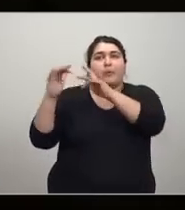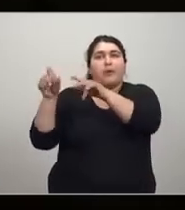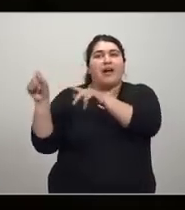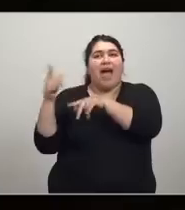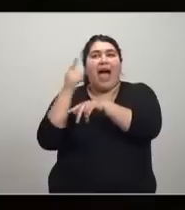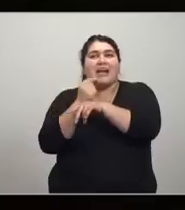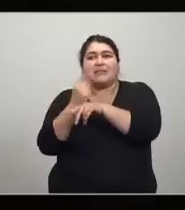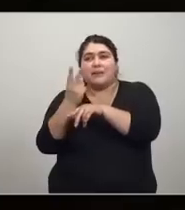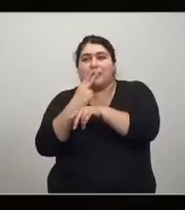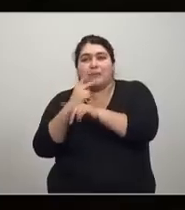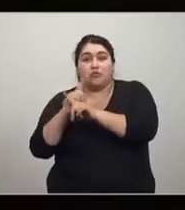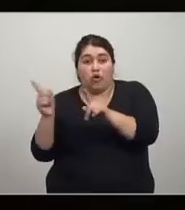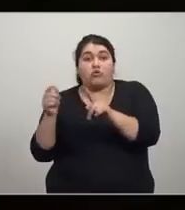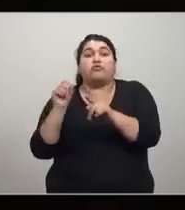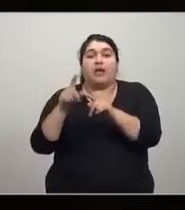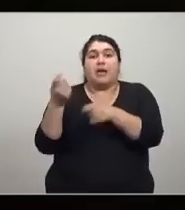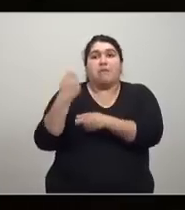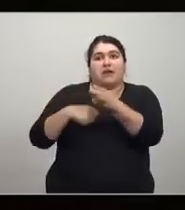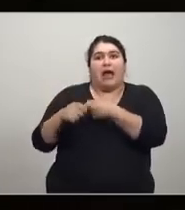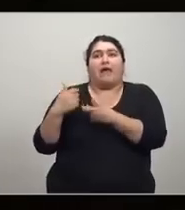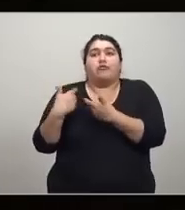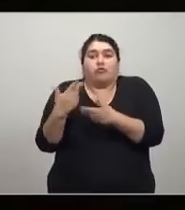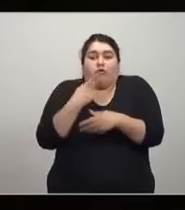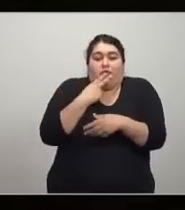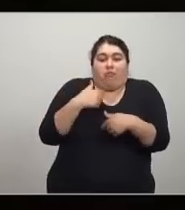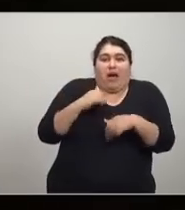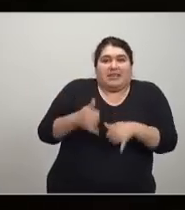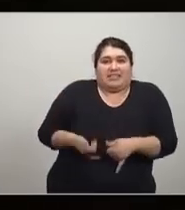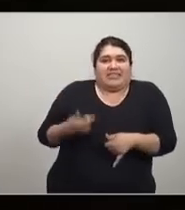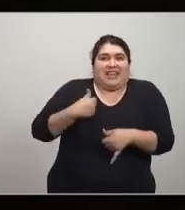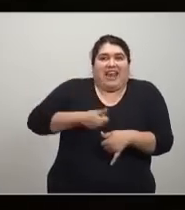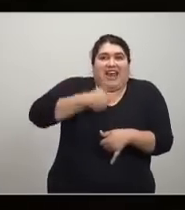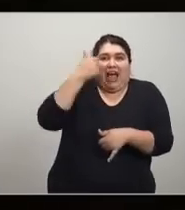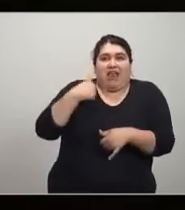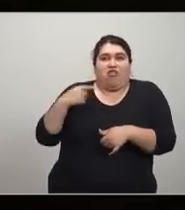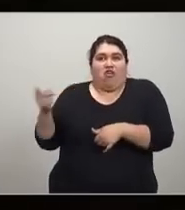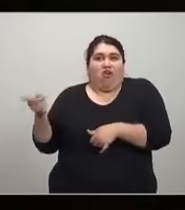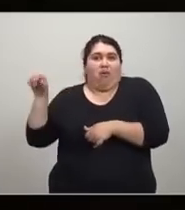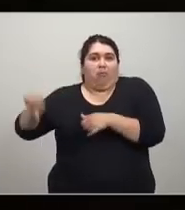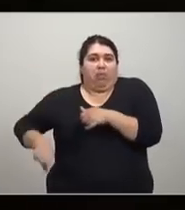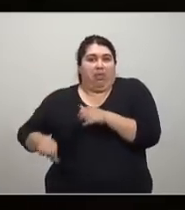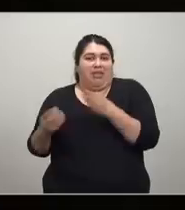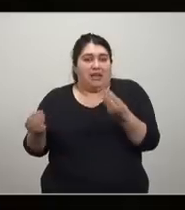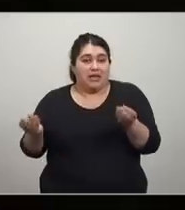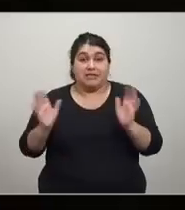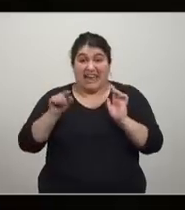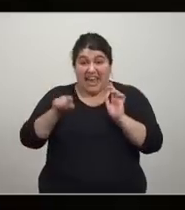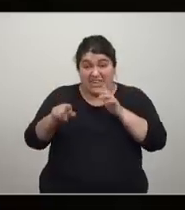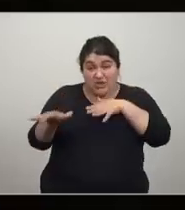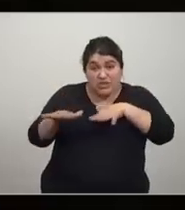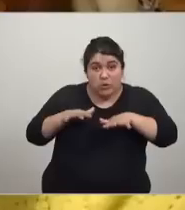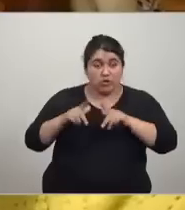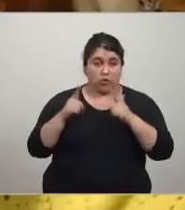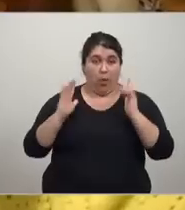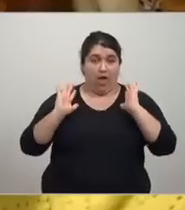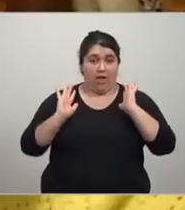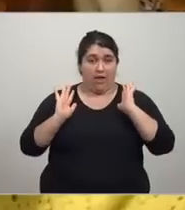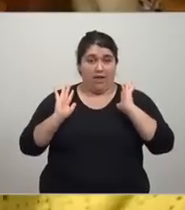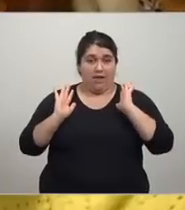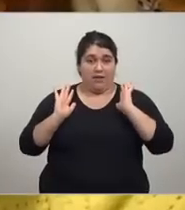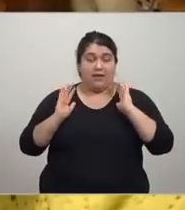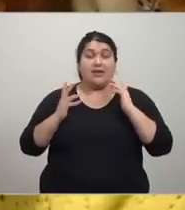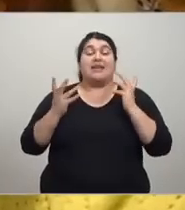fumar, entonces hay un mercado para el humo, lo compenso y yo puedo fumar y se logra la eficiencia en ese sentido de pareto, ese mercado no existe, el mercado de humo.